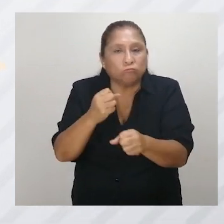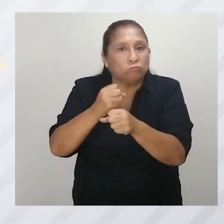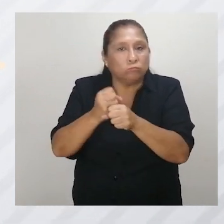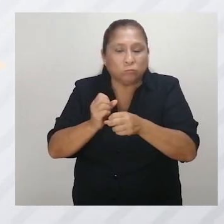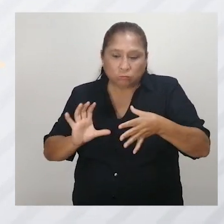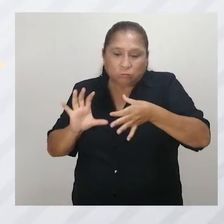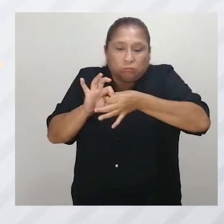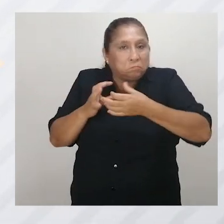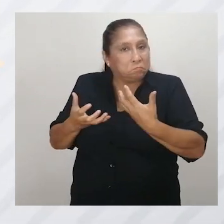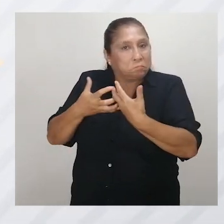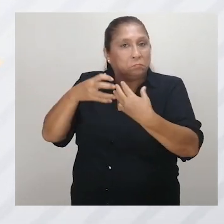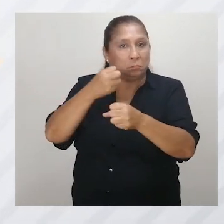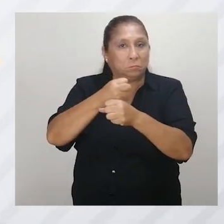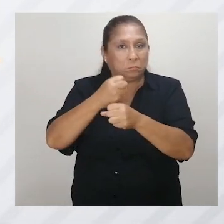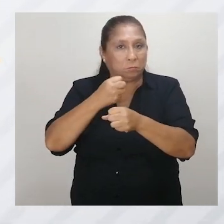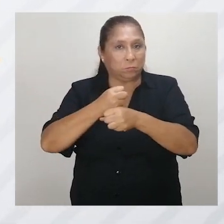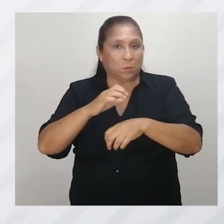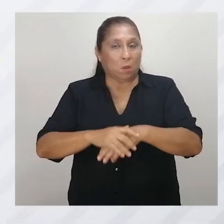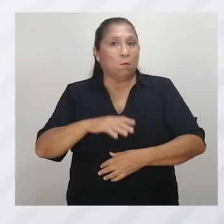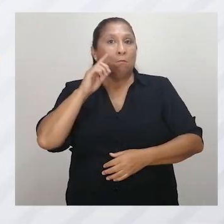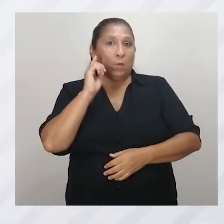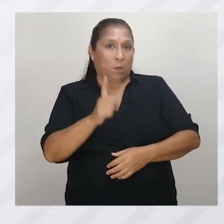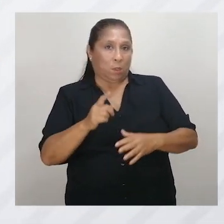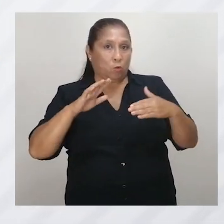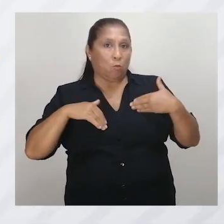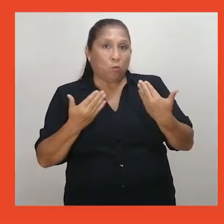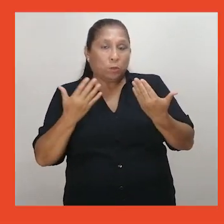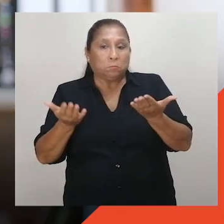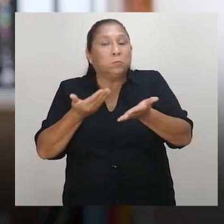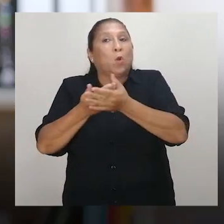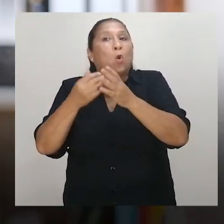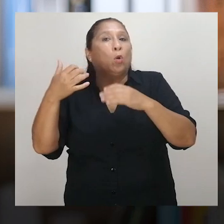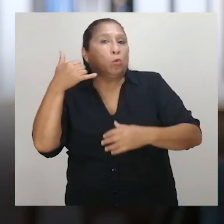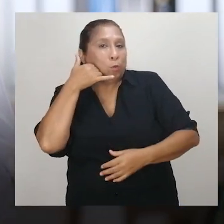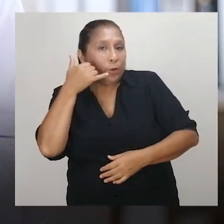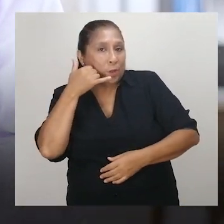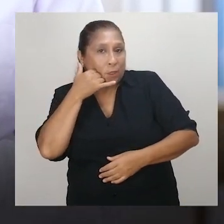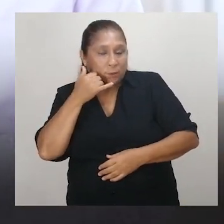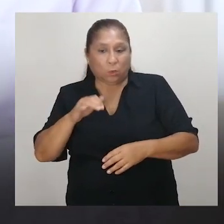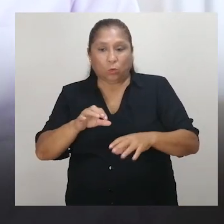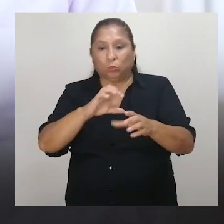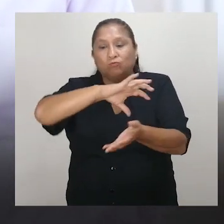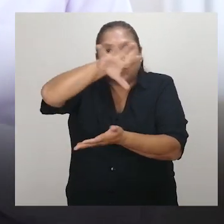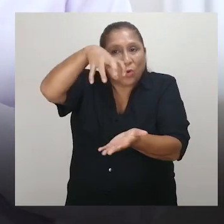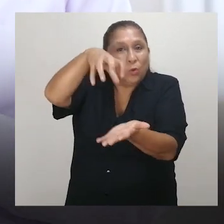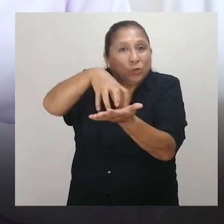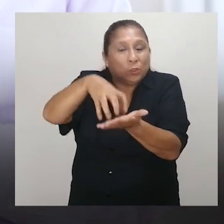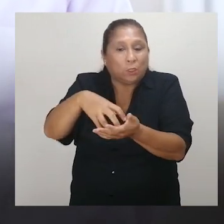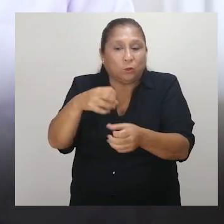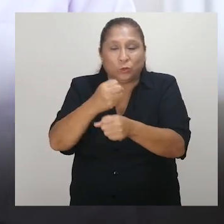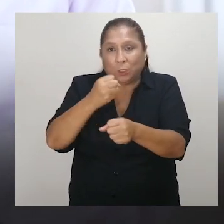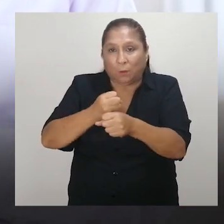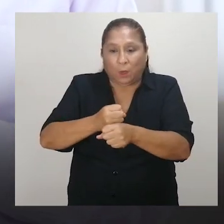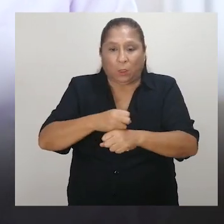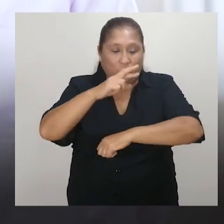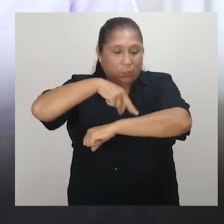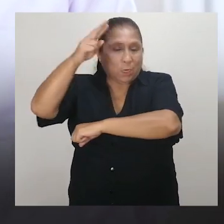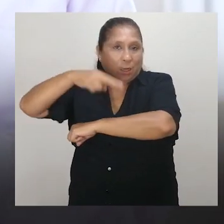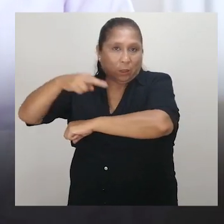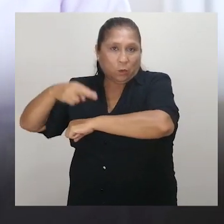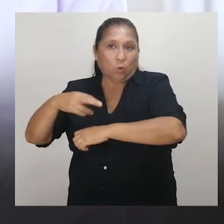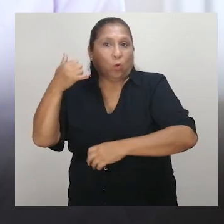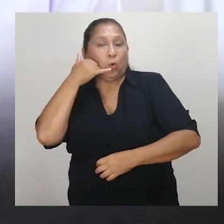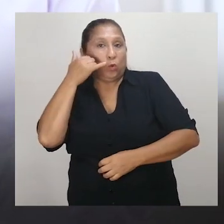o realizar ajustes durante la relación laboral. Para ello pueden comunicarse con los centros de empleo de cada